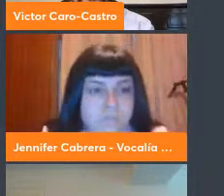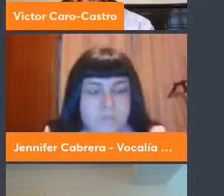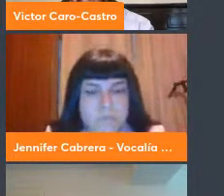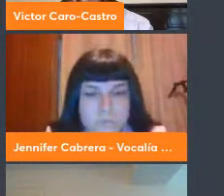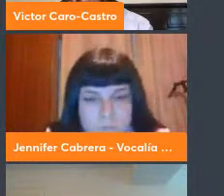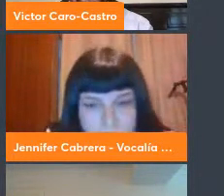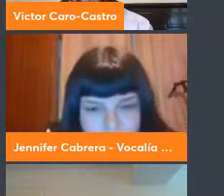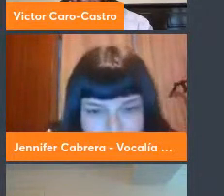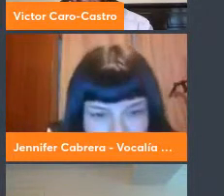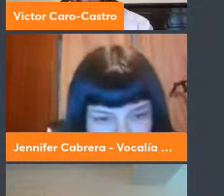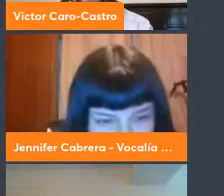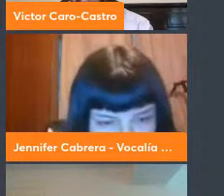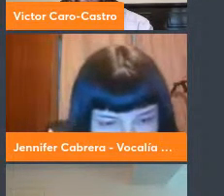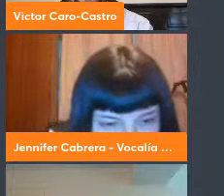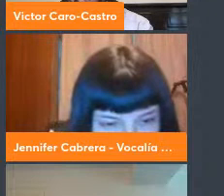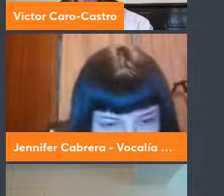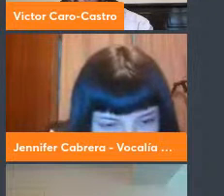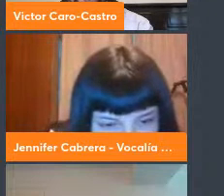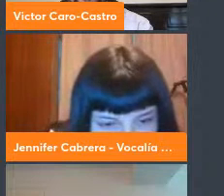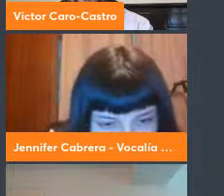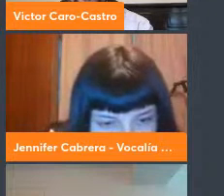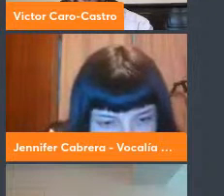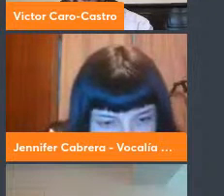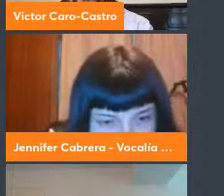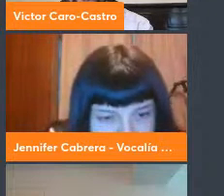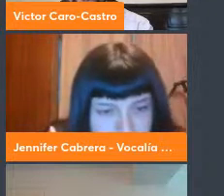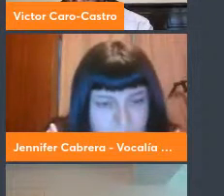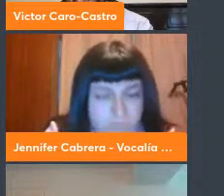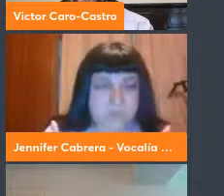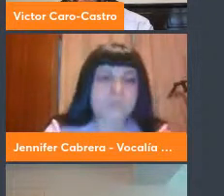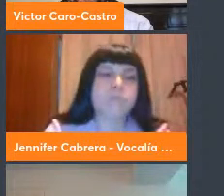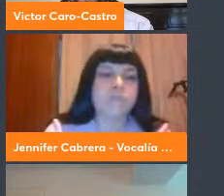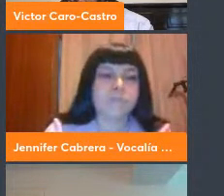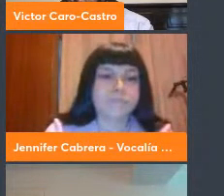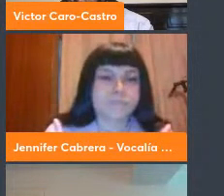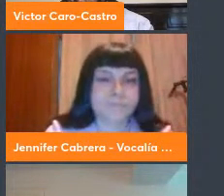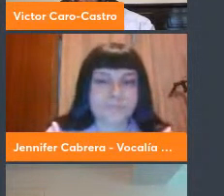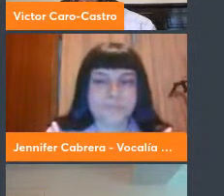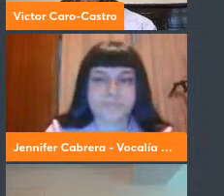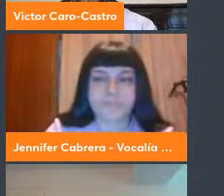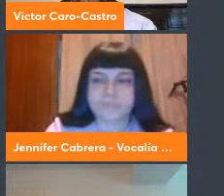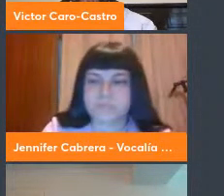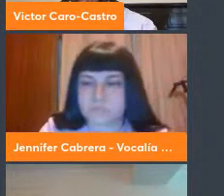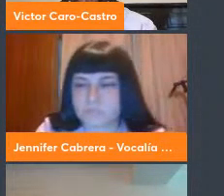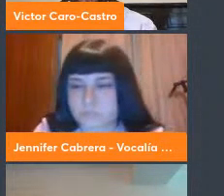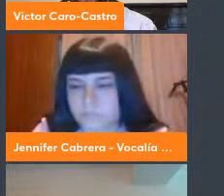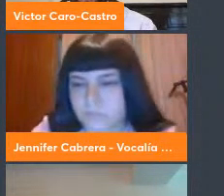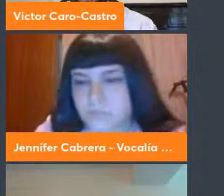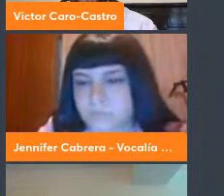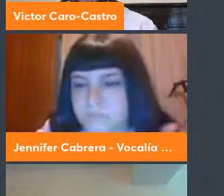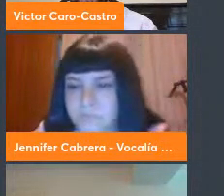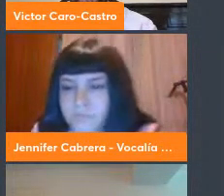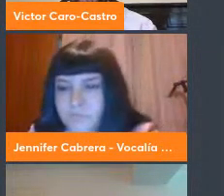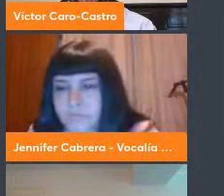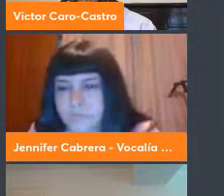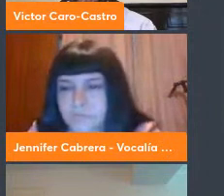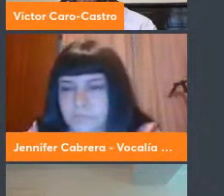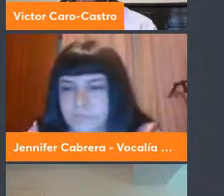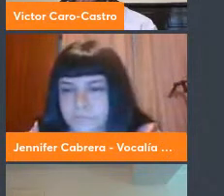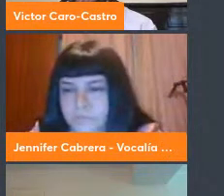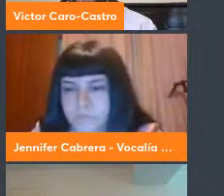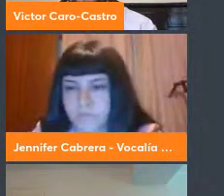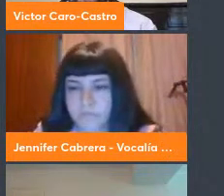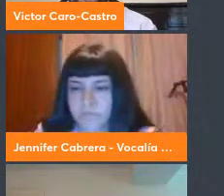poder fijar metas en cuanto a la disminución de sus gases de efecto invernadero y su carbono neutralidad